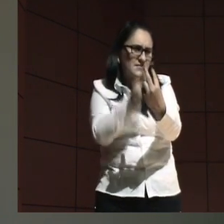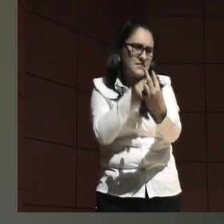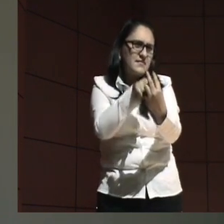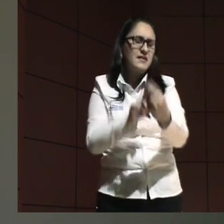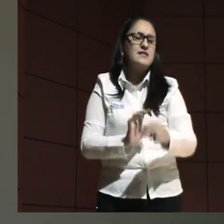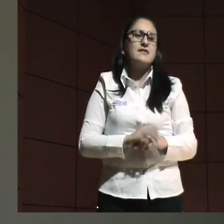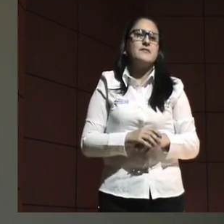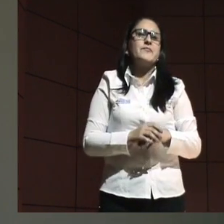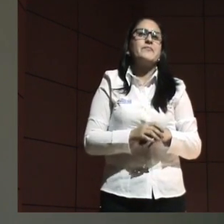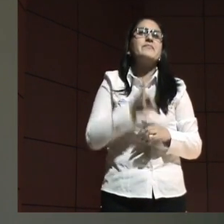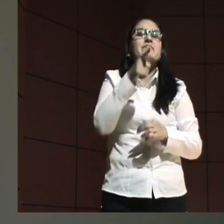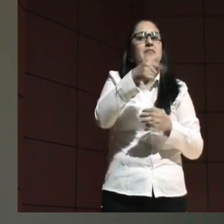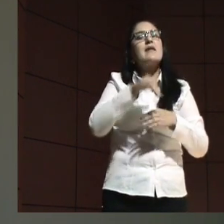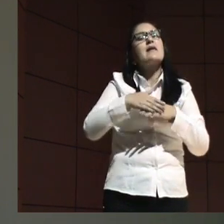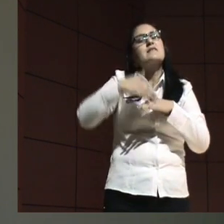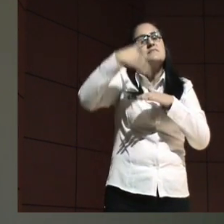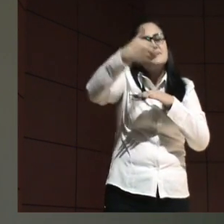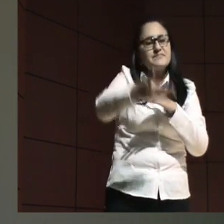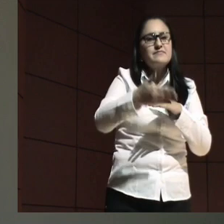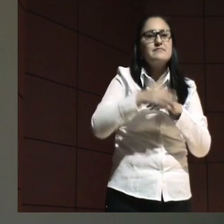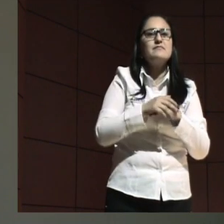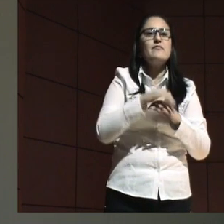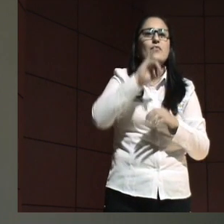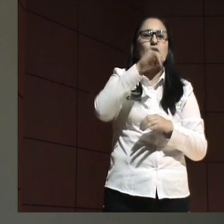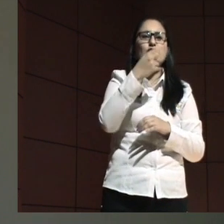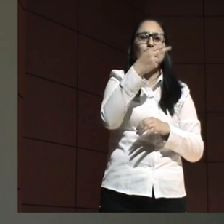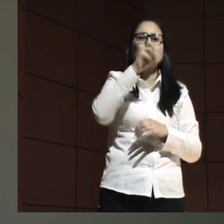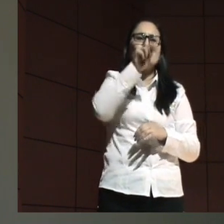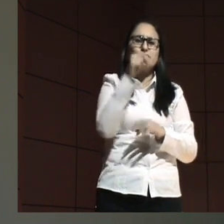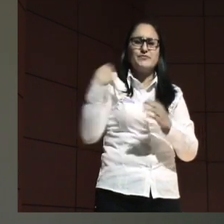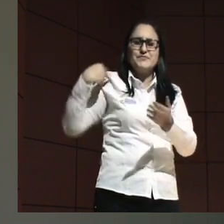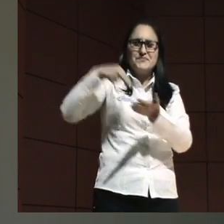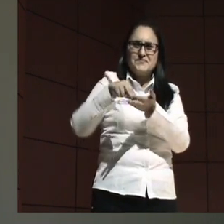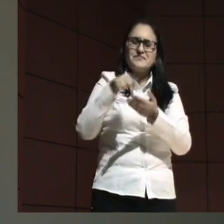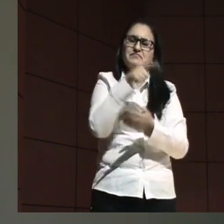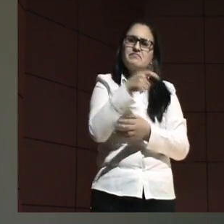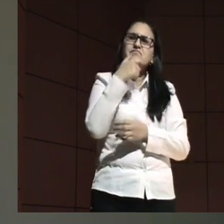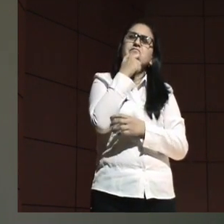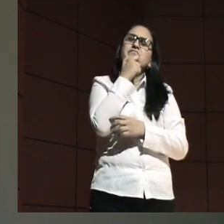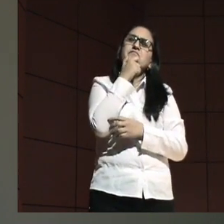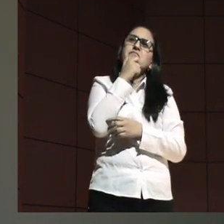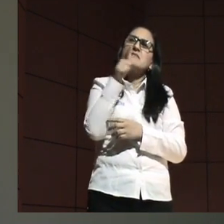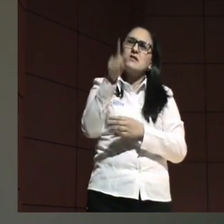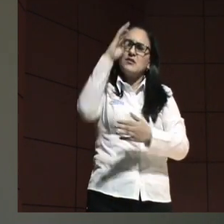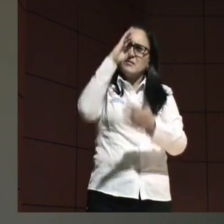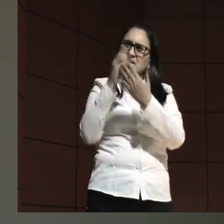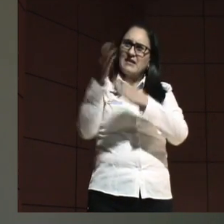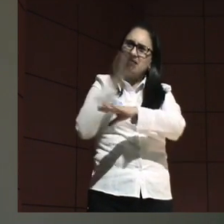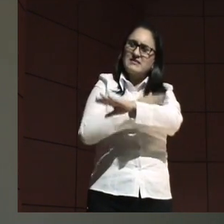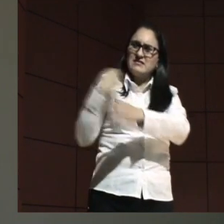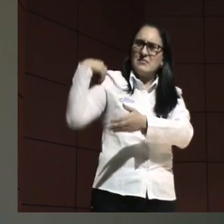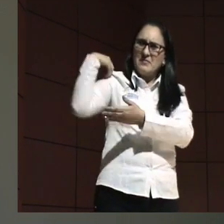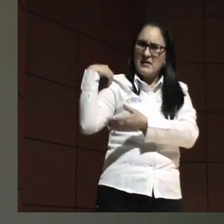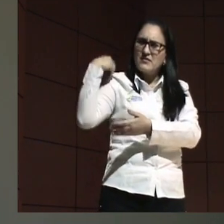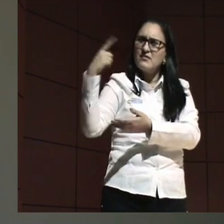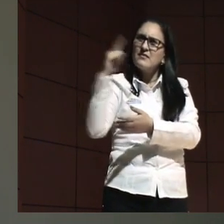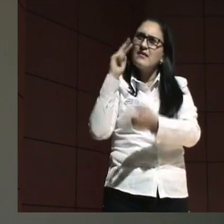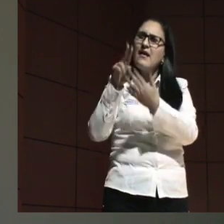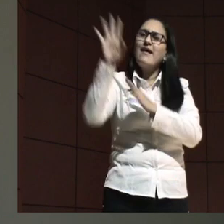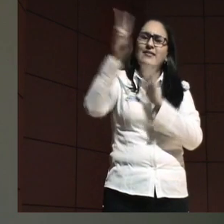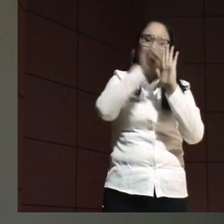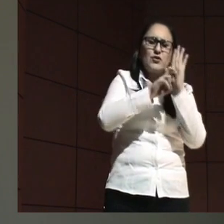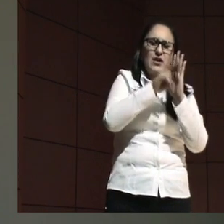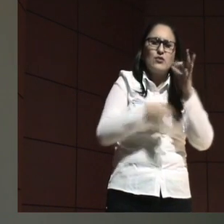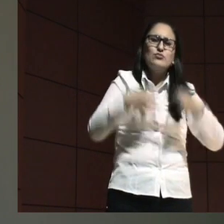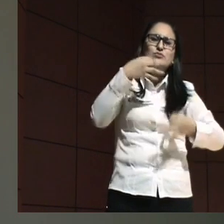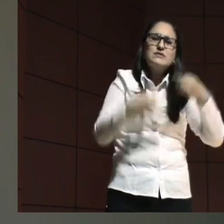Y posteriormente, mucho después, John Rawls toma ese criterio y dice, eso es lo que se llama dentro de la teoría de